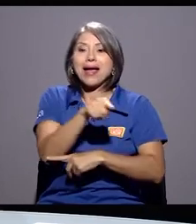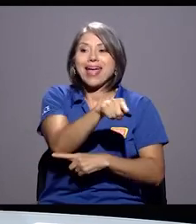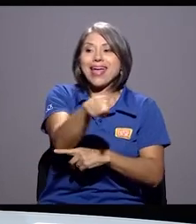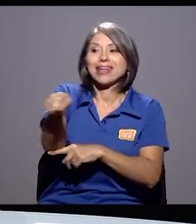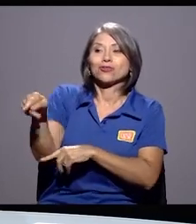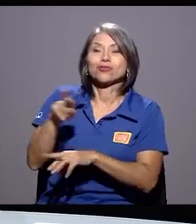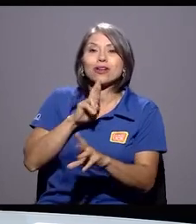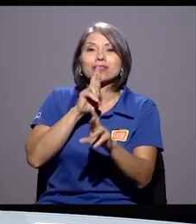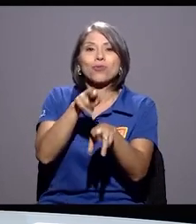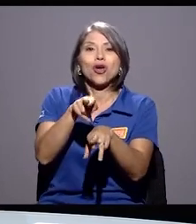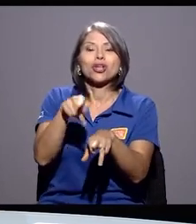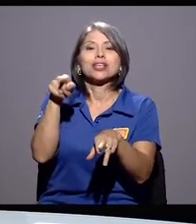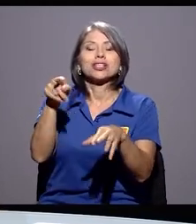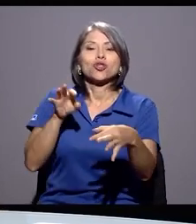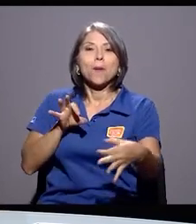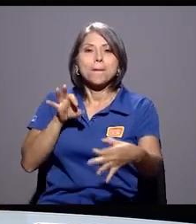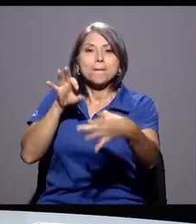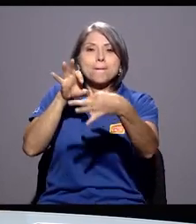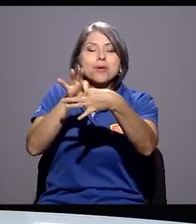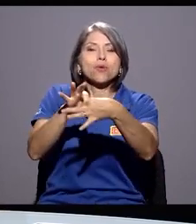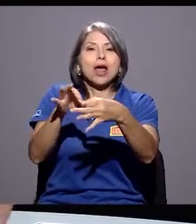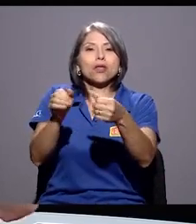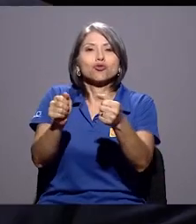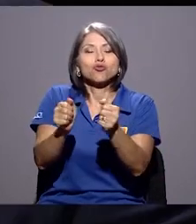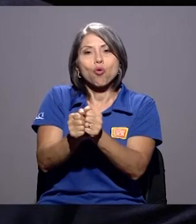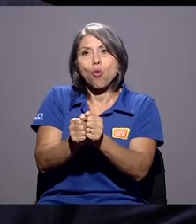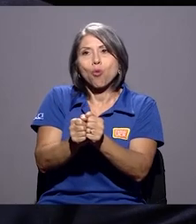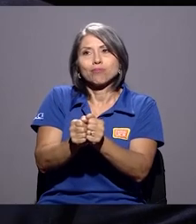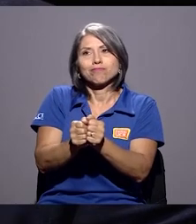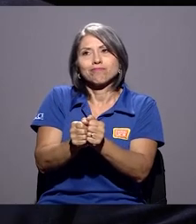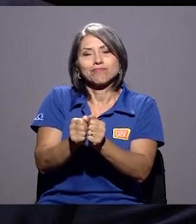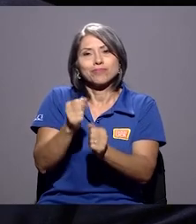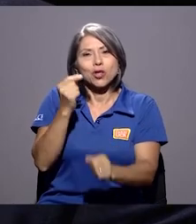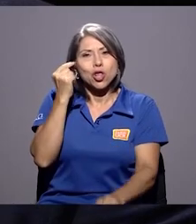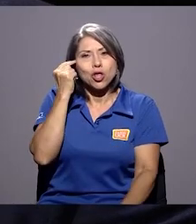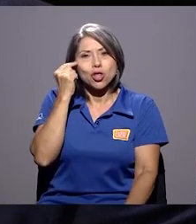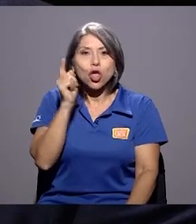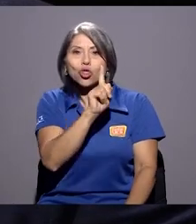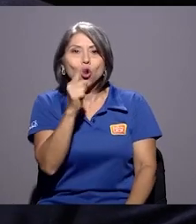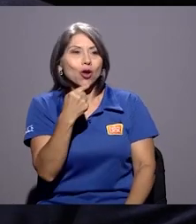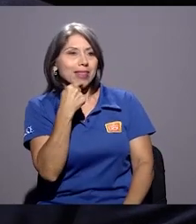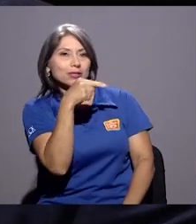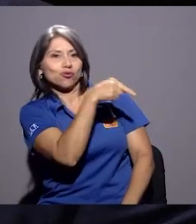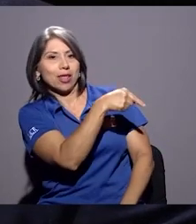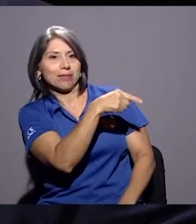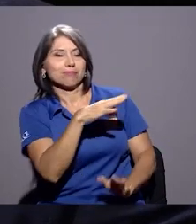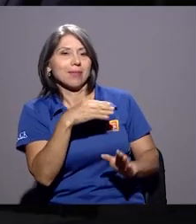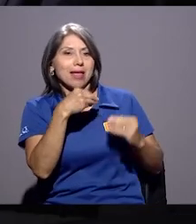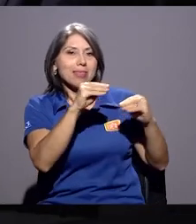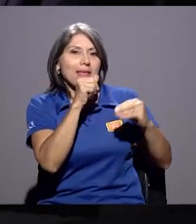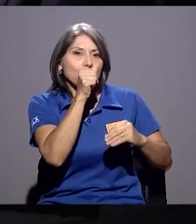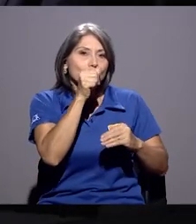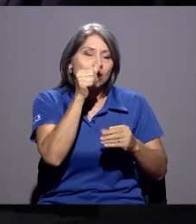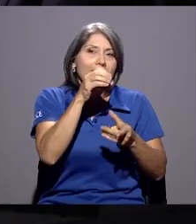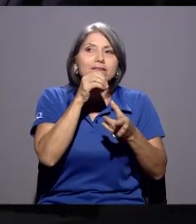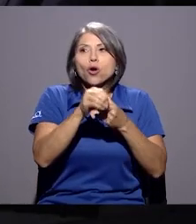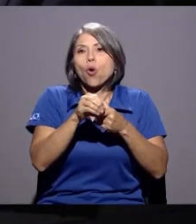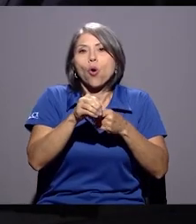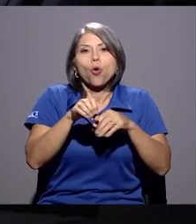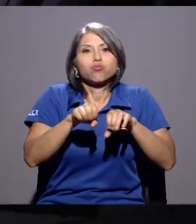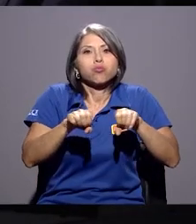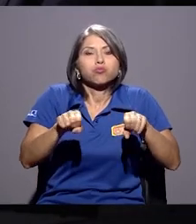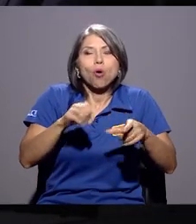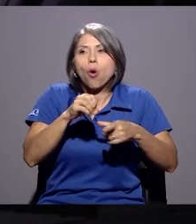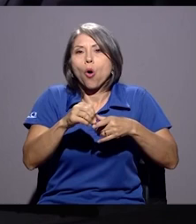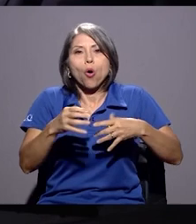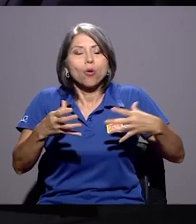vinculados a lo que podríamos pensar. No, no lo que se está señalando, narcotráfico o de repente personas que